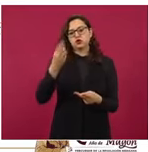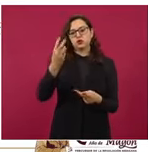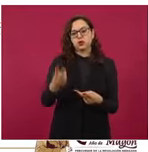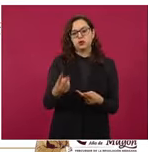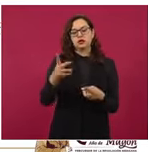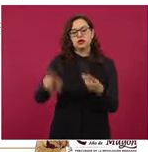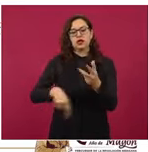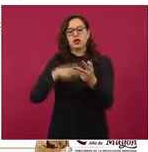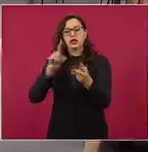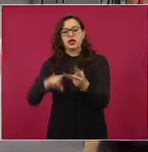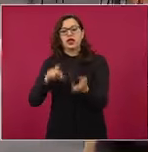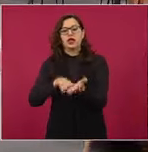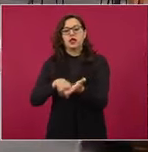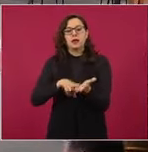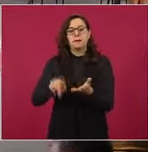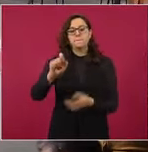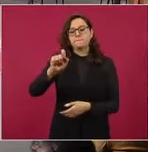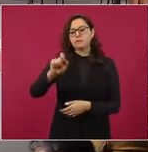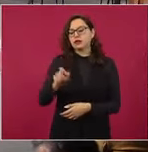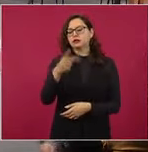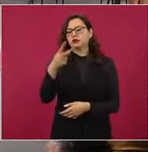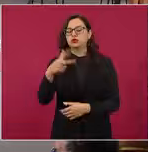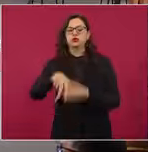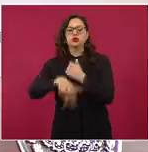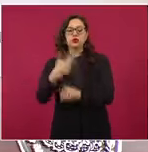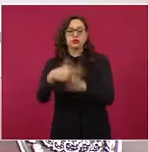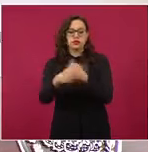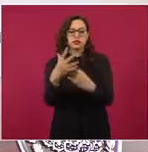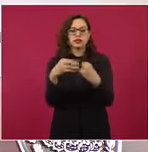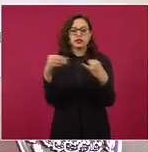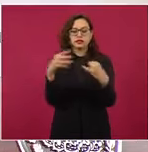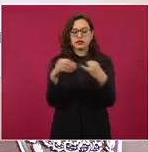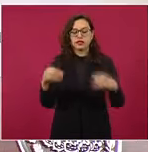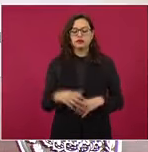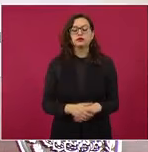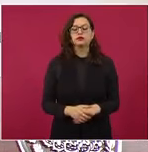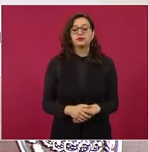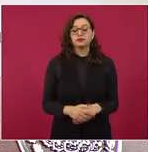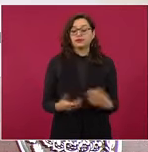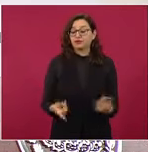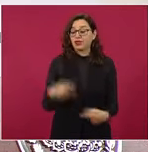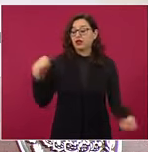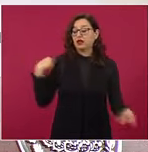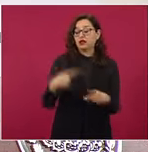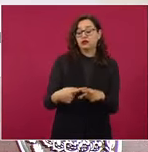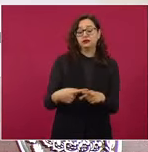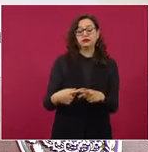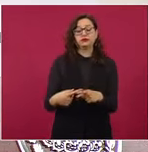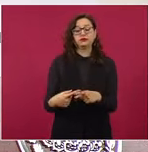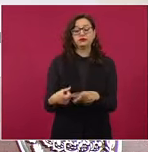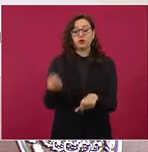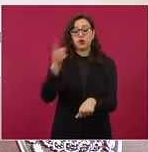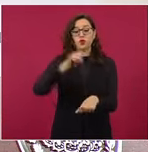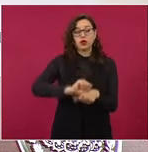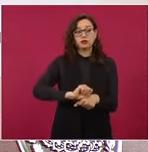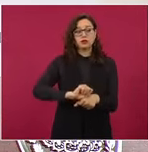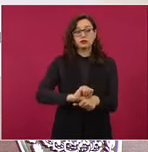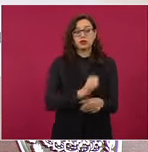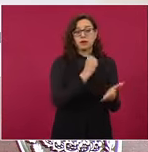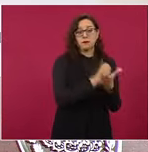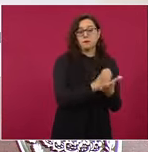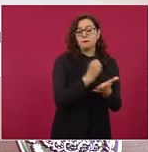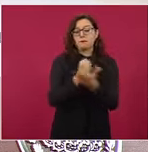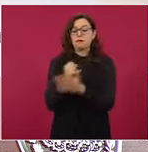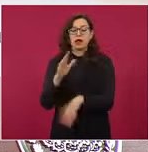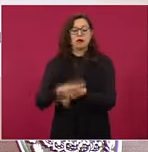pesos con 13 centavos por litro. Las tres marcas que dieron más caro la semana pasada y que tuvieron el